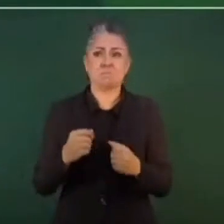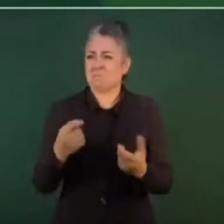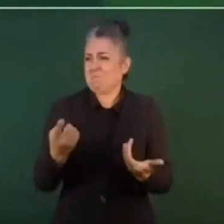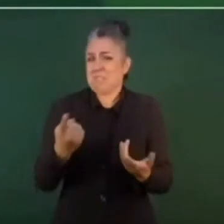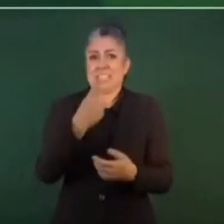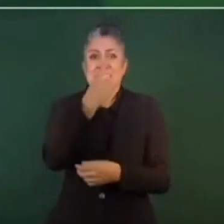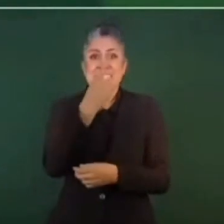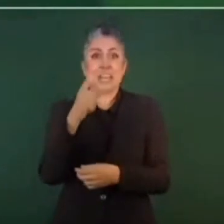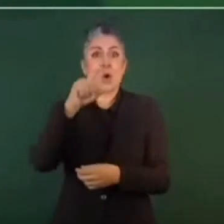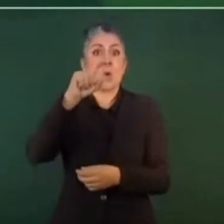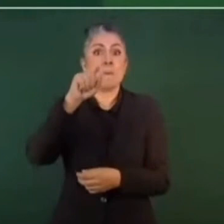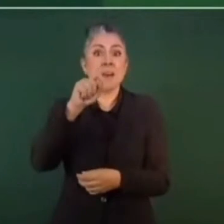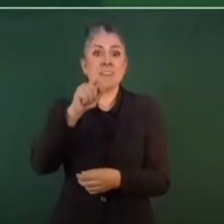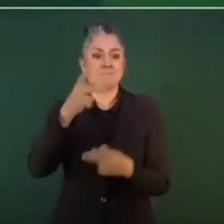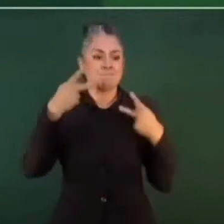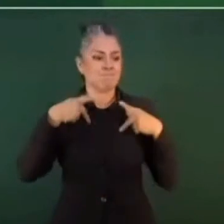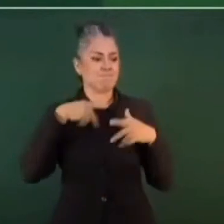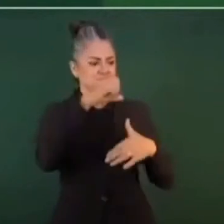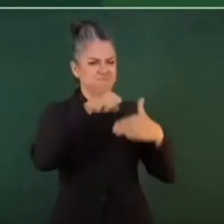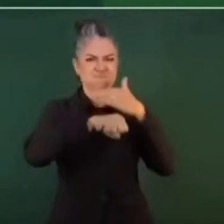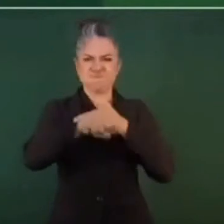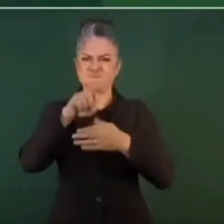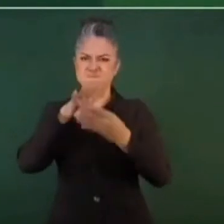120 detenidos